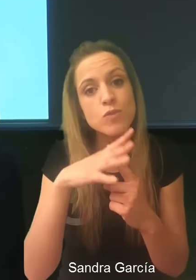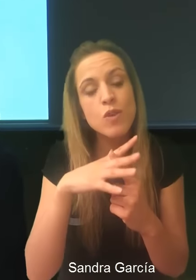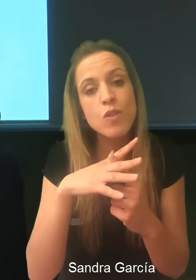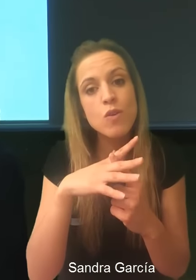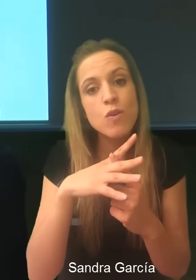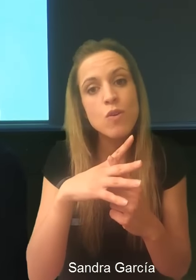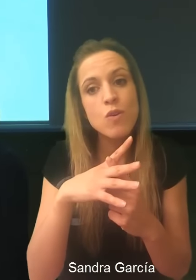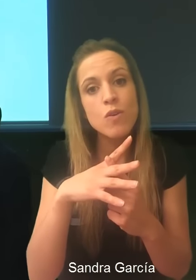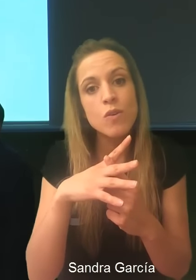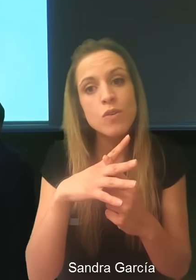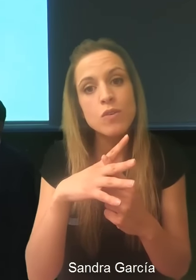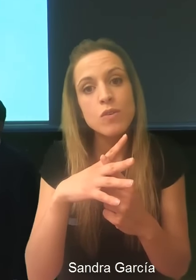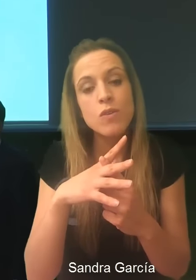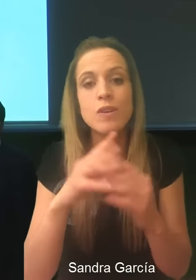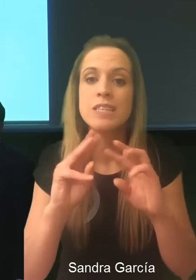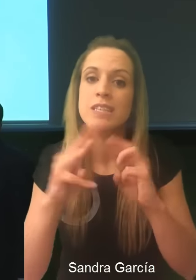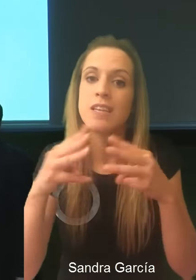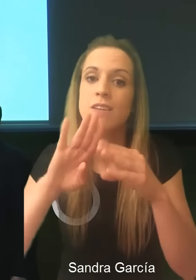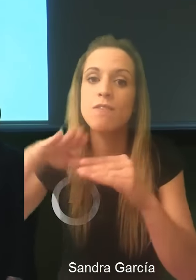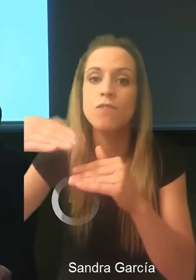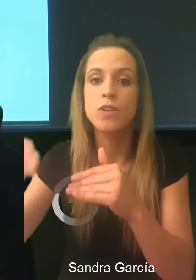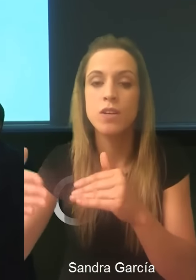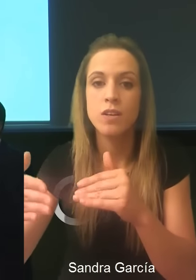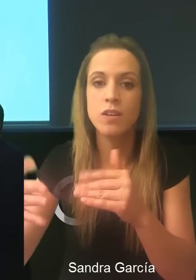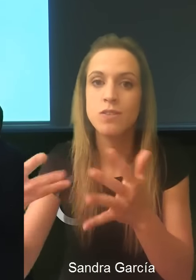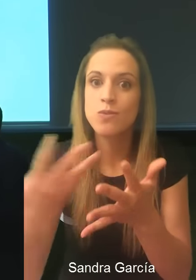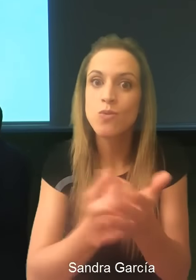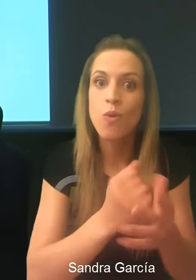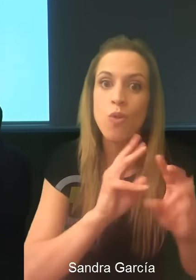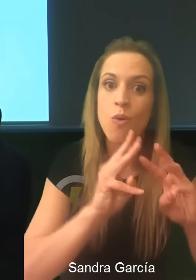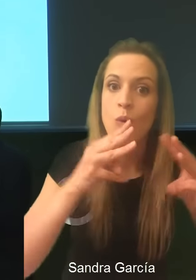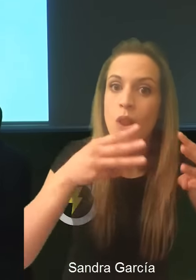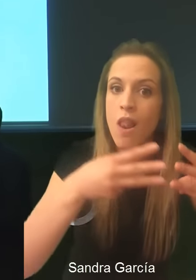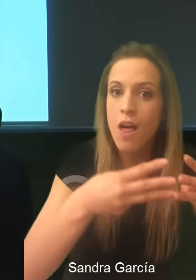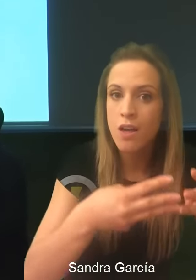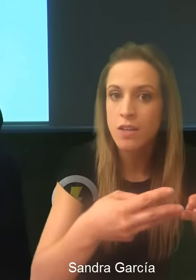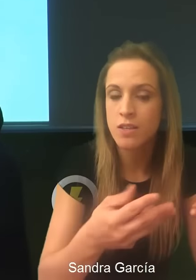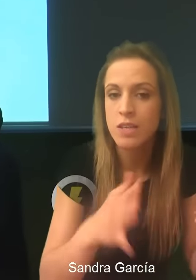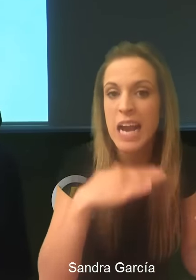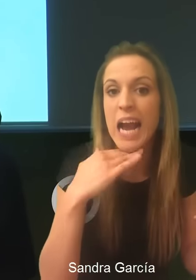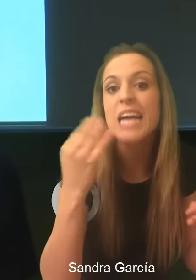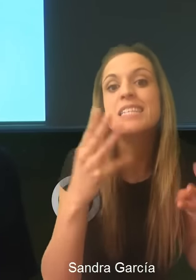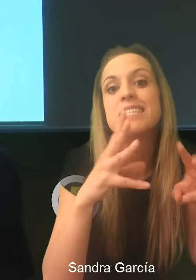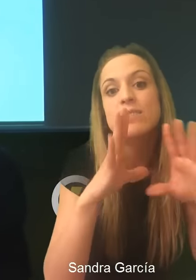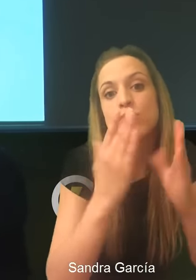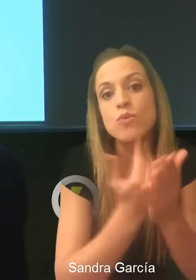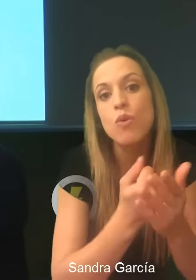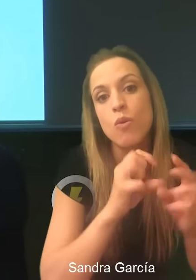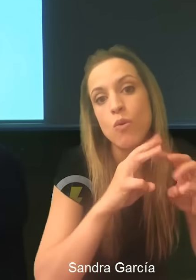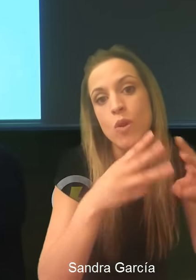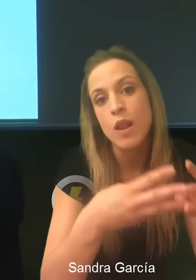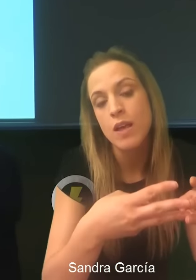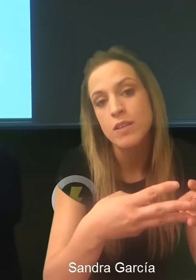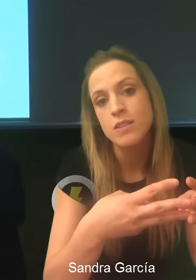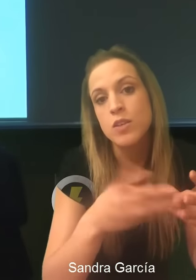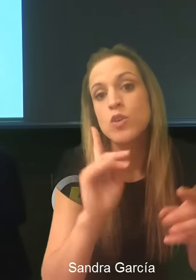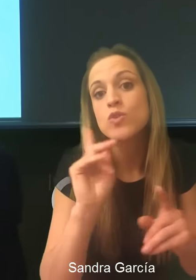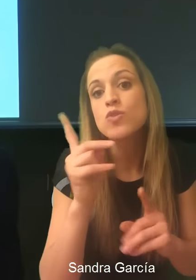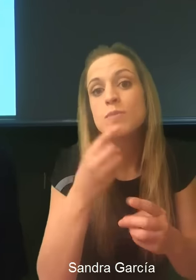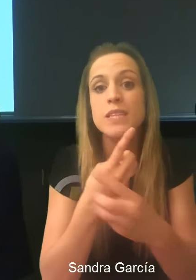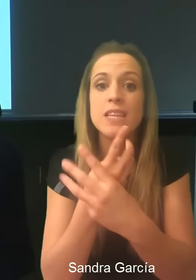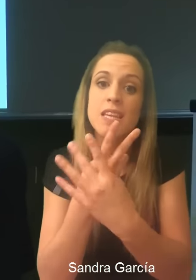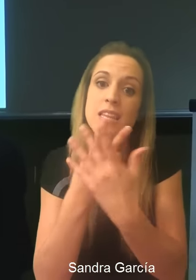facturación con un negocio tradicional offline. Mi oficina técnica ha vendido un 17%. Ahora,